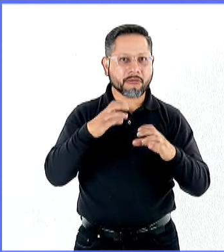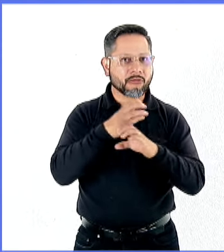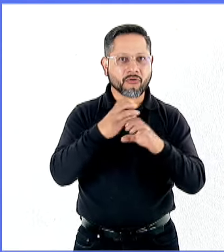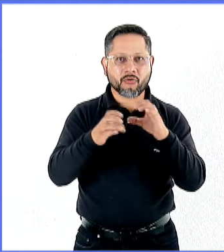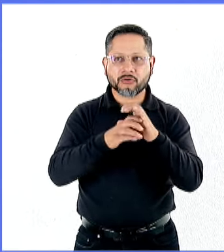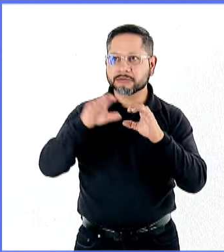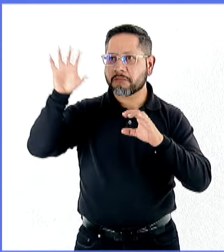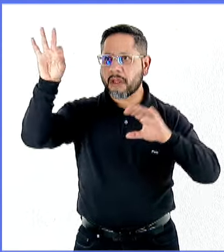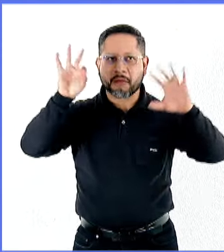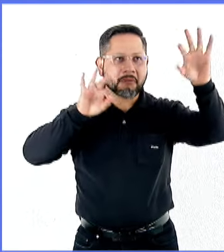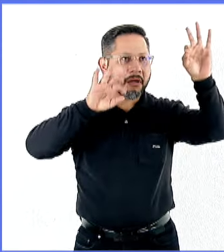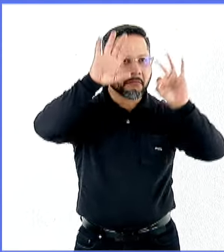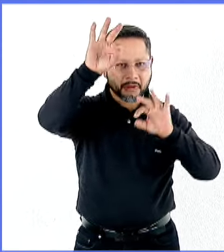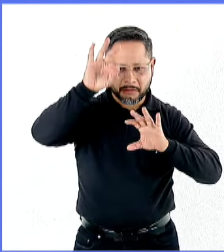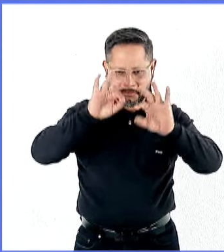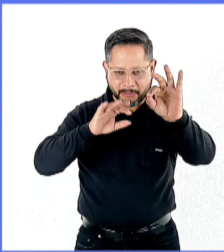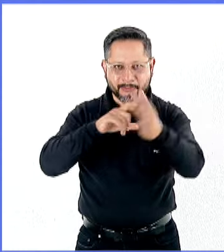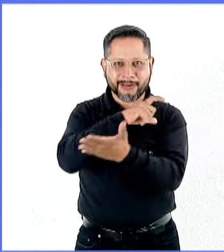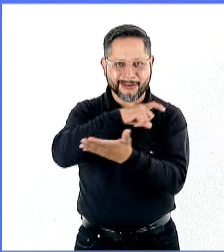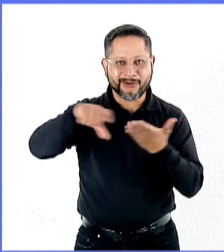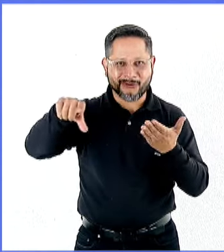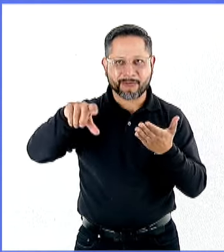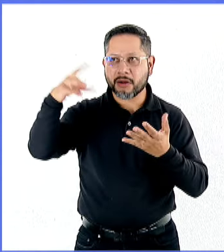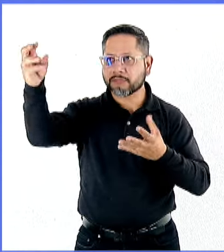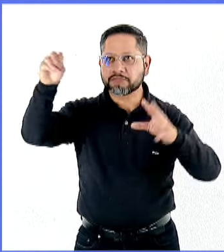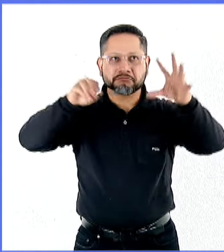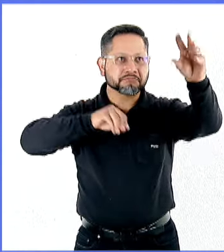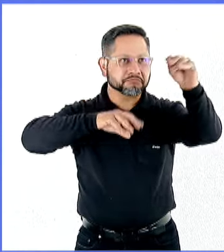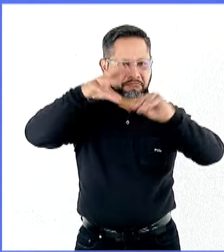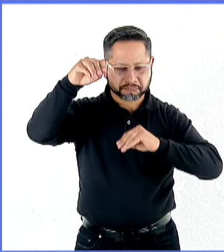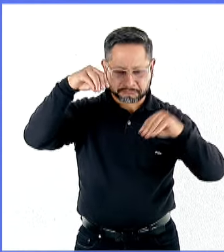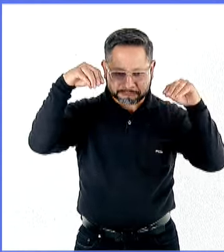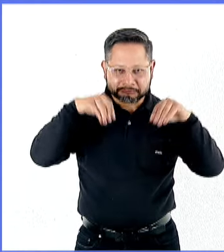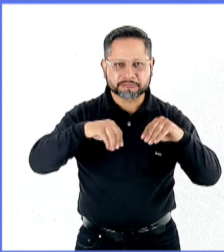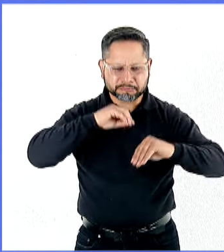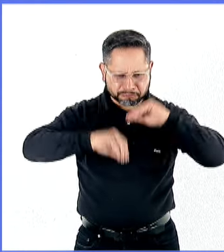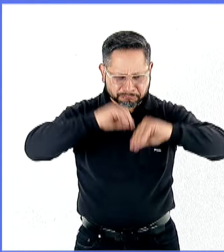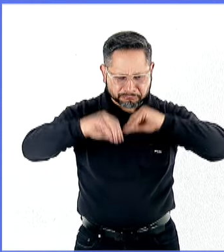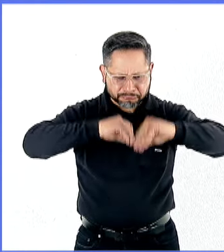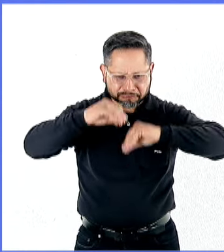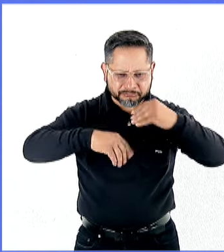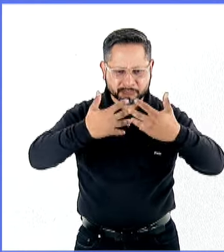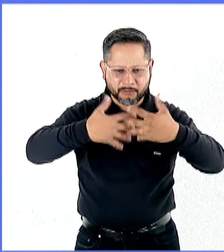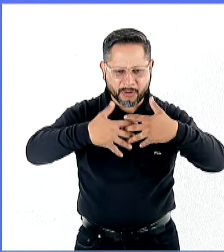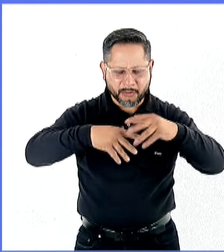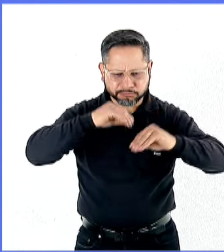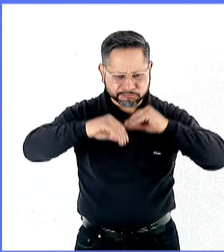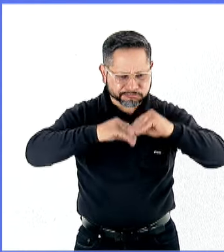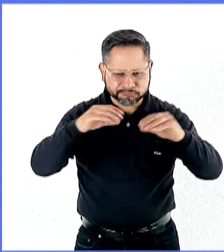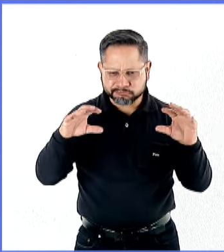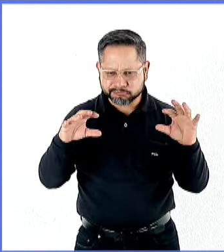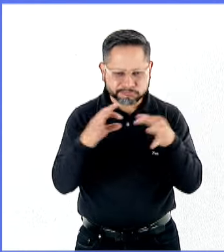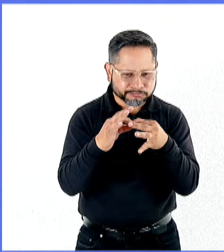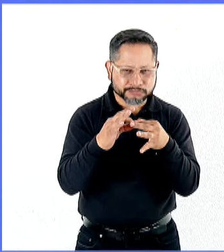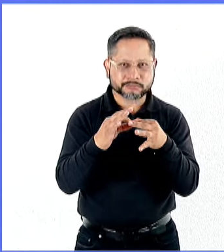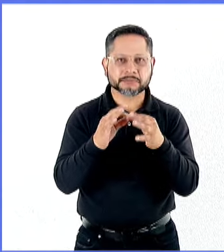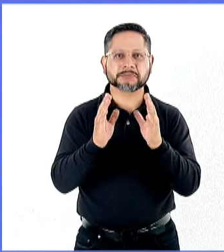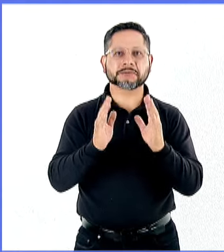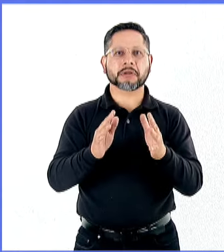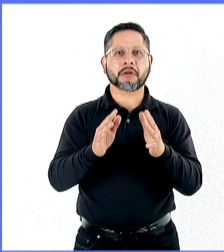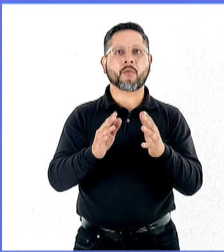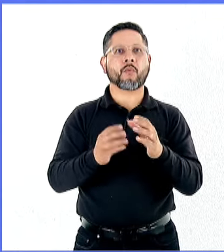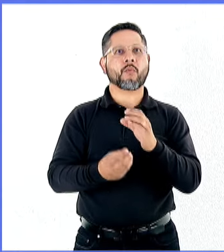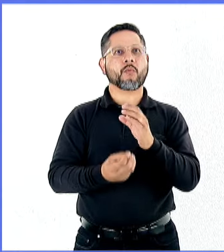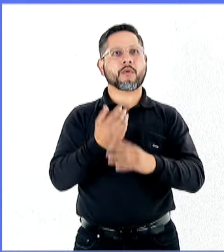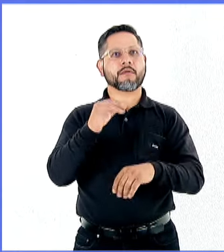lugar a un producto final. Es una cadena de valor. Entonces, estos procesos de deslocalización desde los centros productivos de países